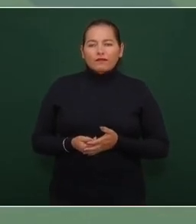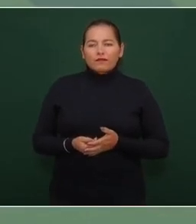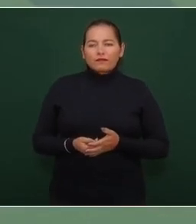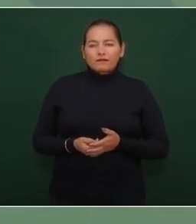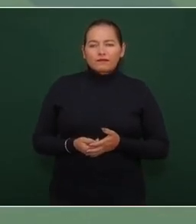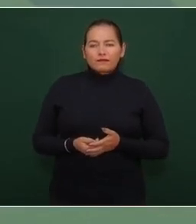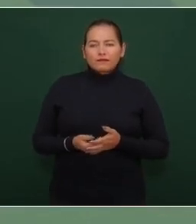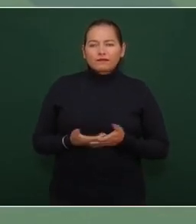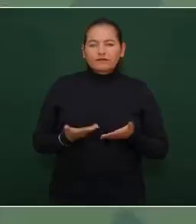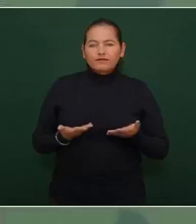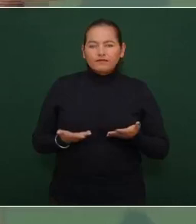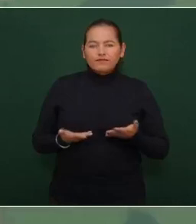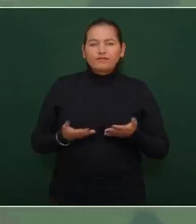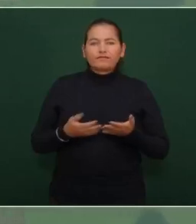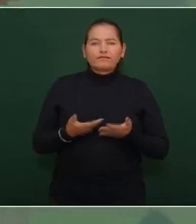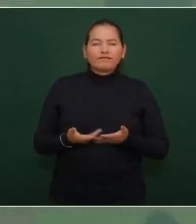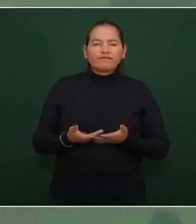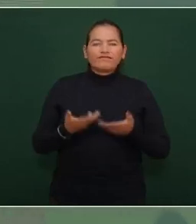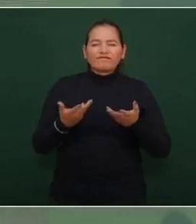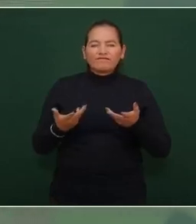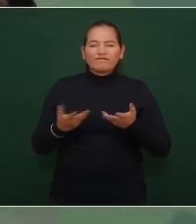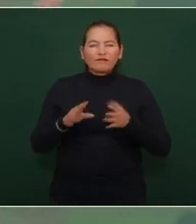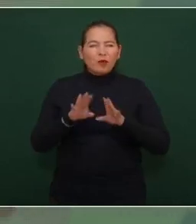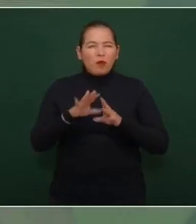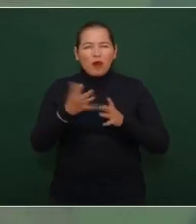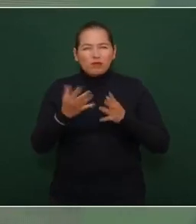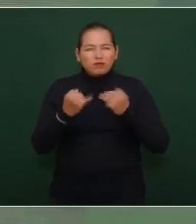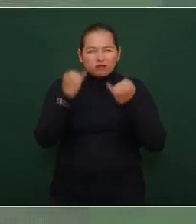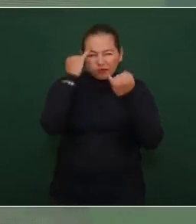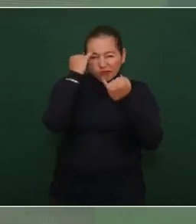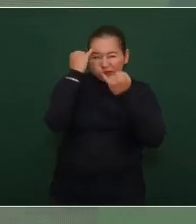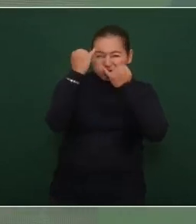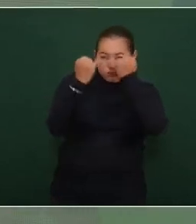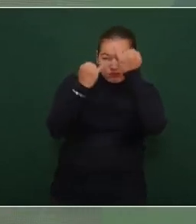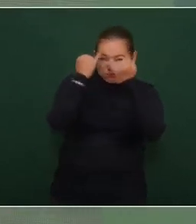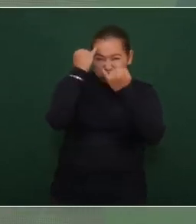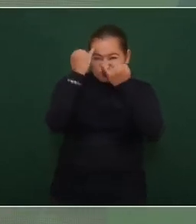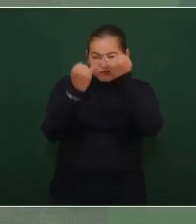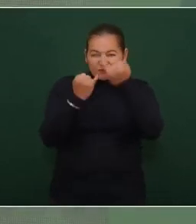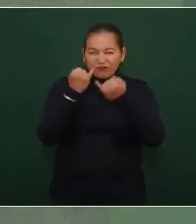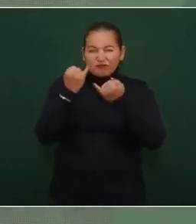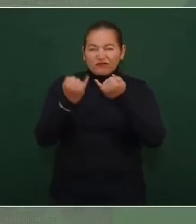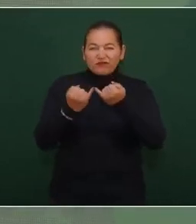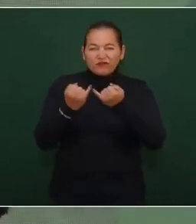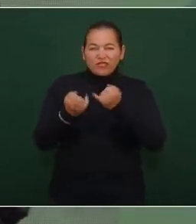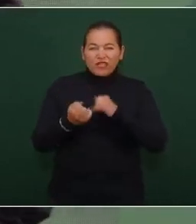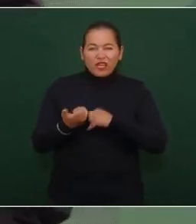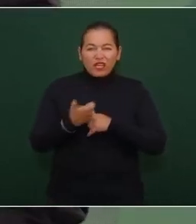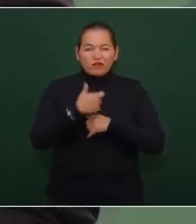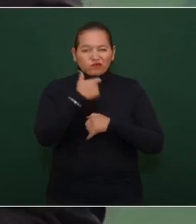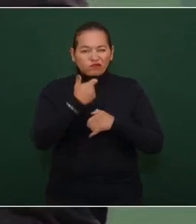la industria vamos a llamar por cierto muy lucrativa